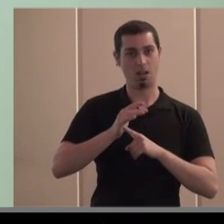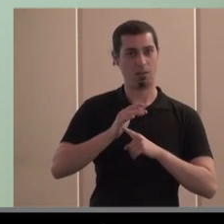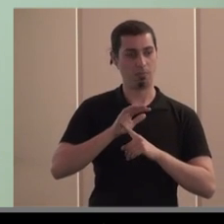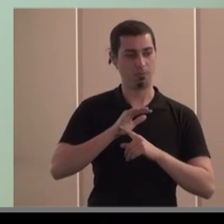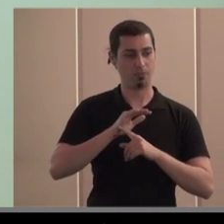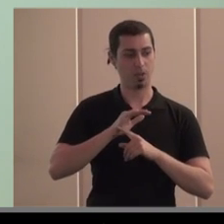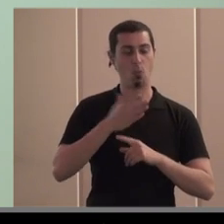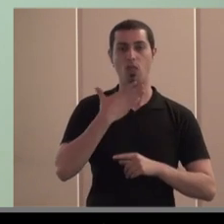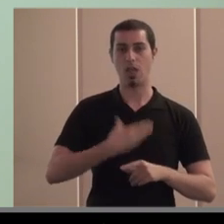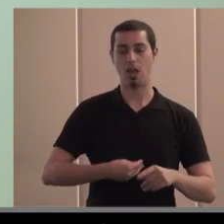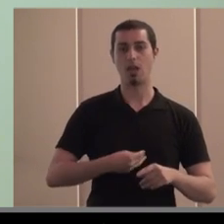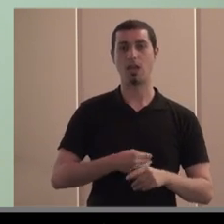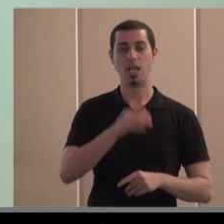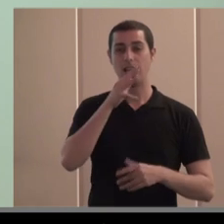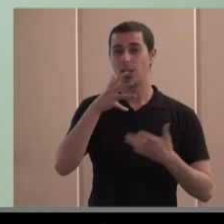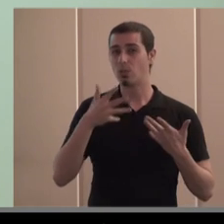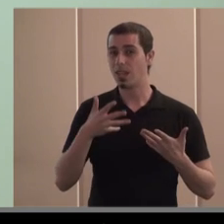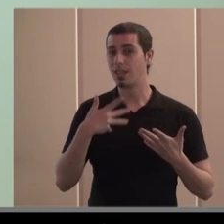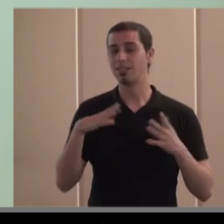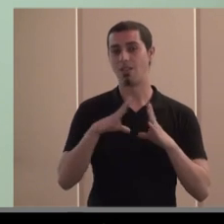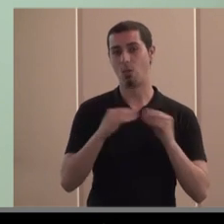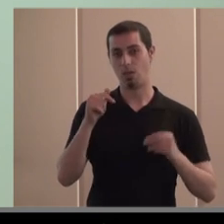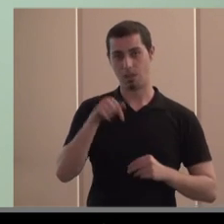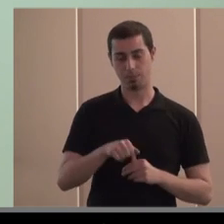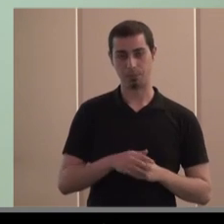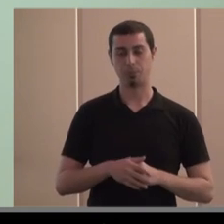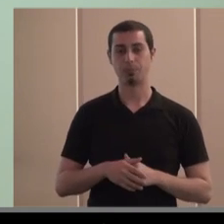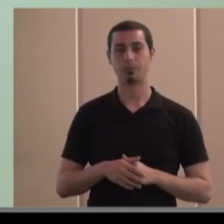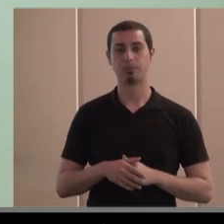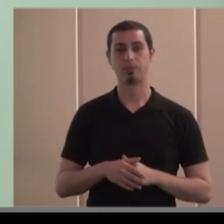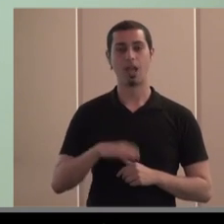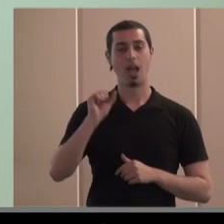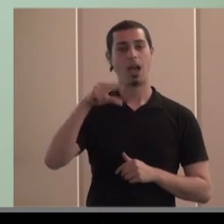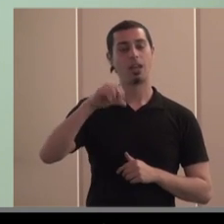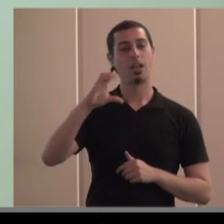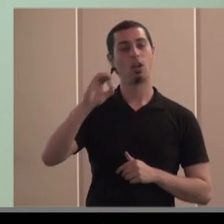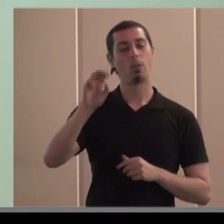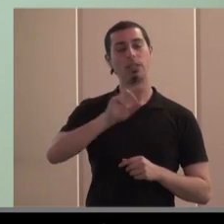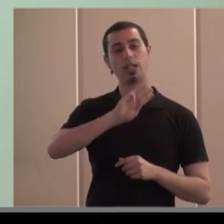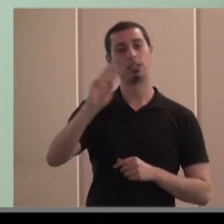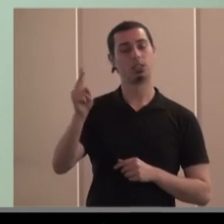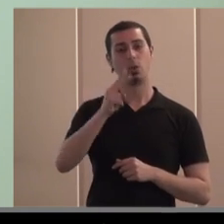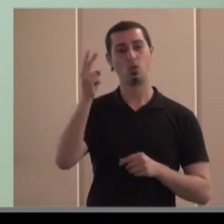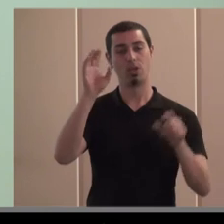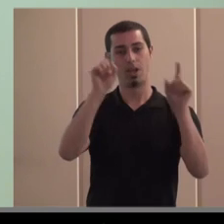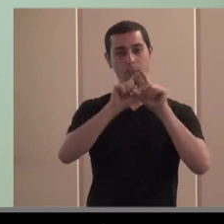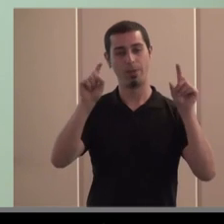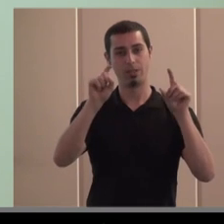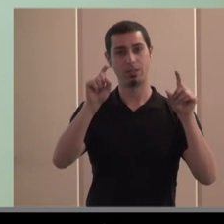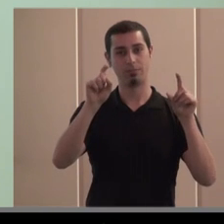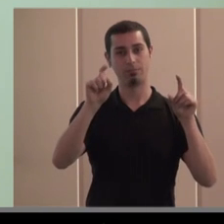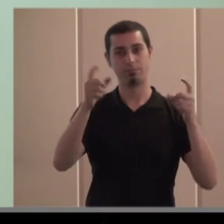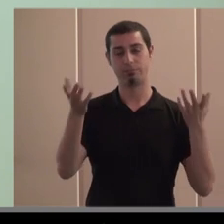está entrando por Andalucía ANECOP que es la segunda en volumen es la